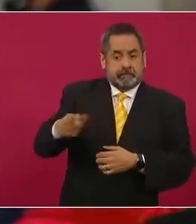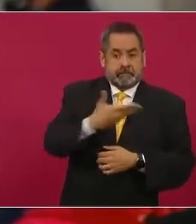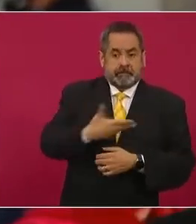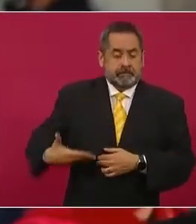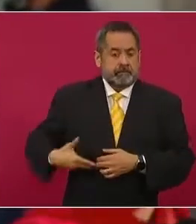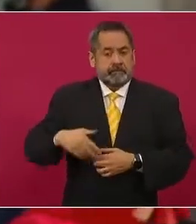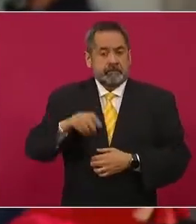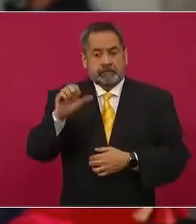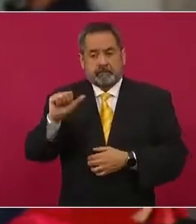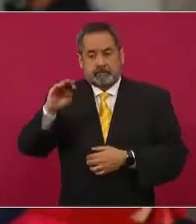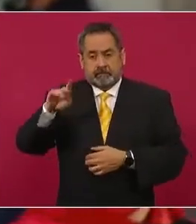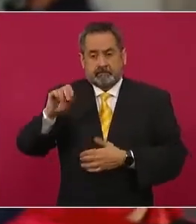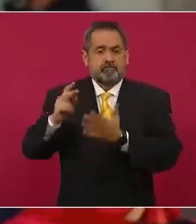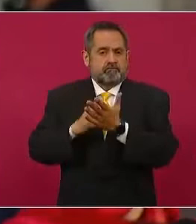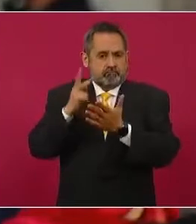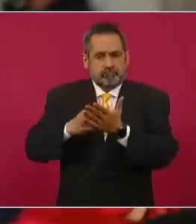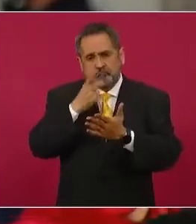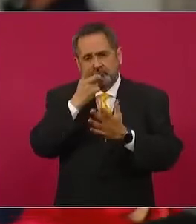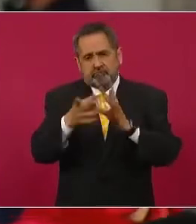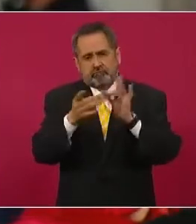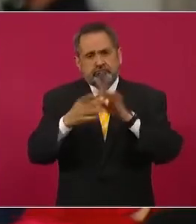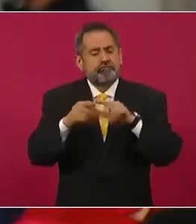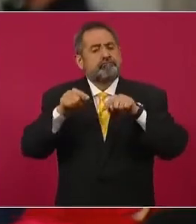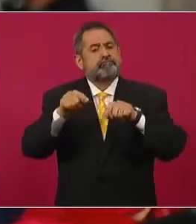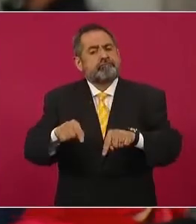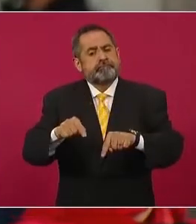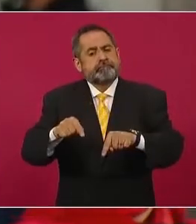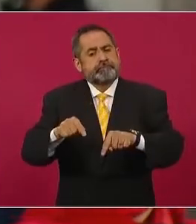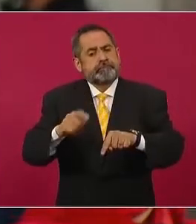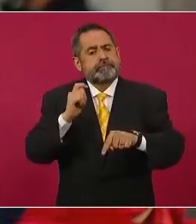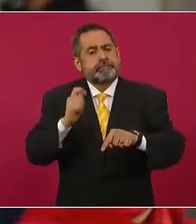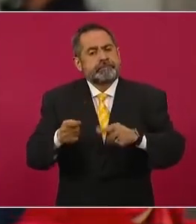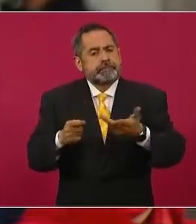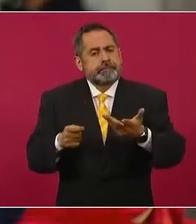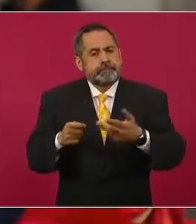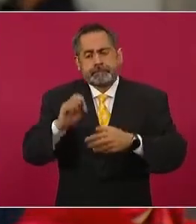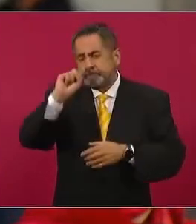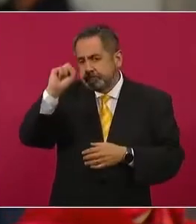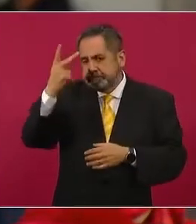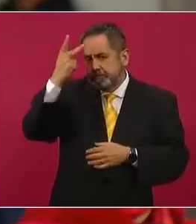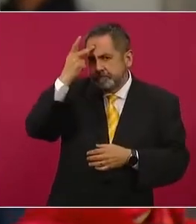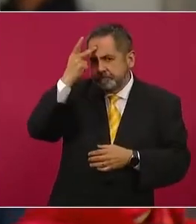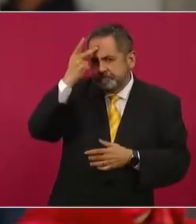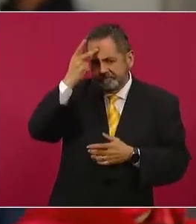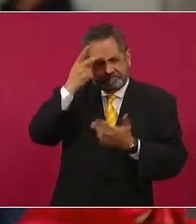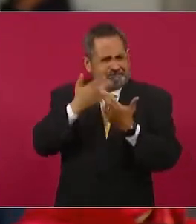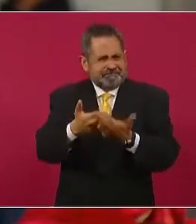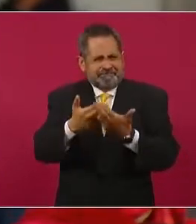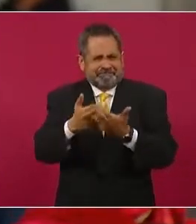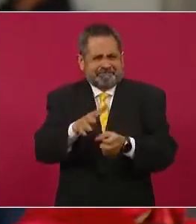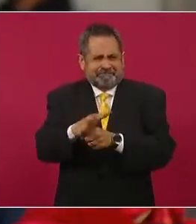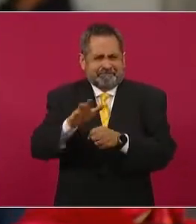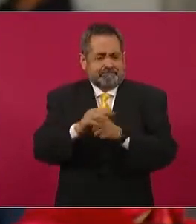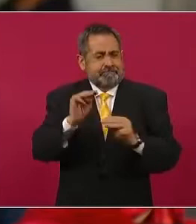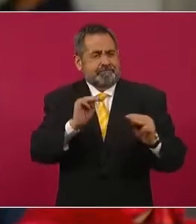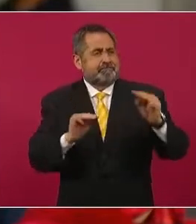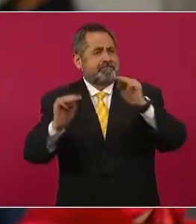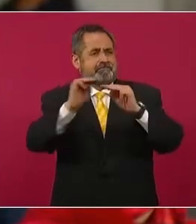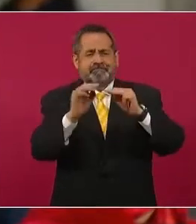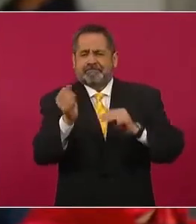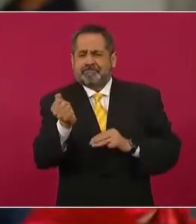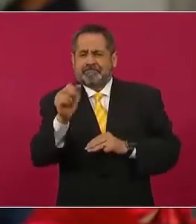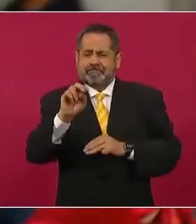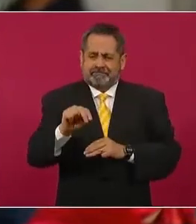López Obrador lo ha dicho aquí, se ha referido en ocasiones, de que San Luis Potosí tuvo bastante riqueza, con el cerro de San Pedro en